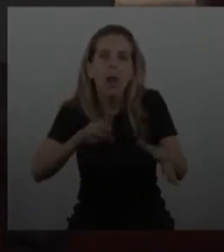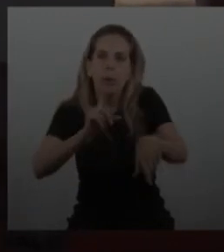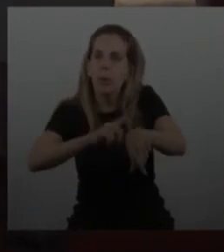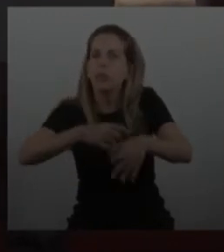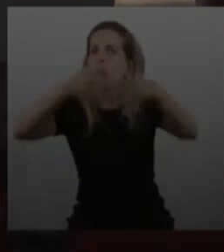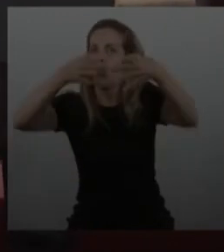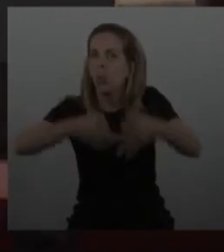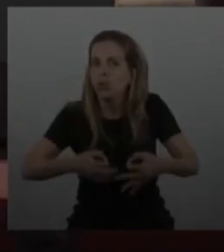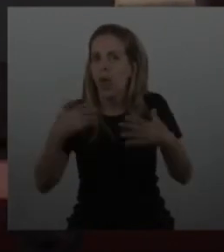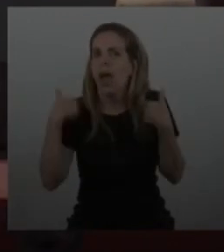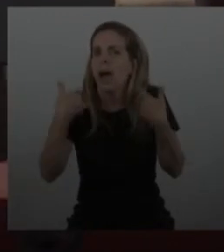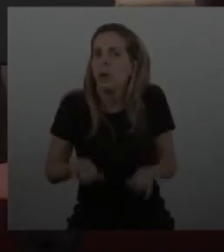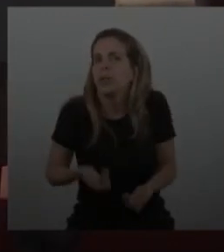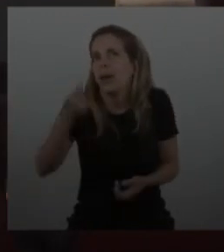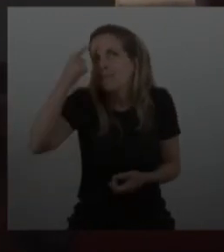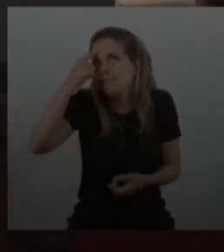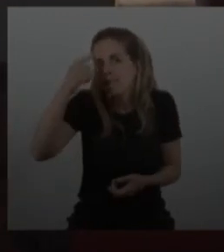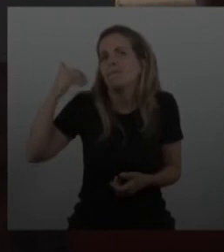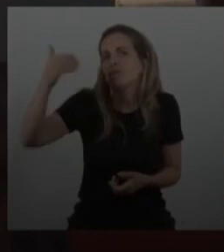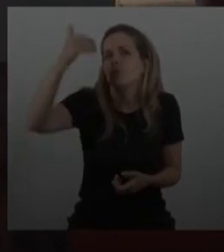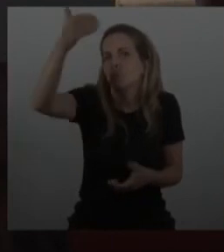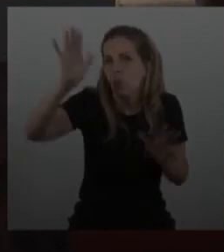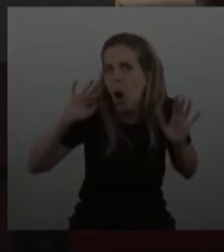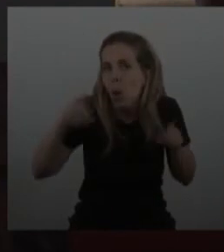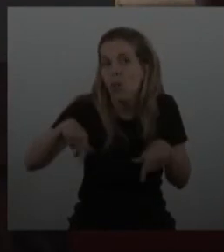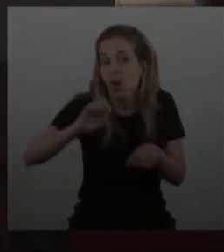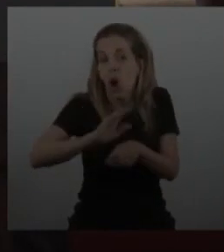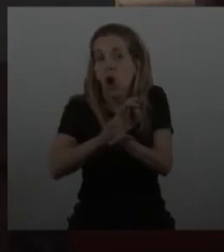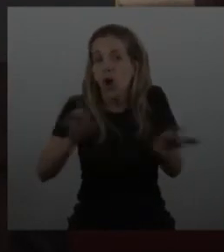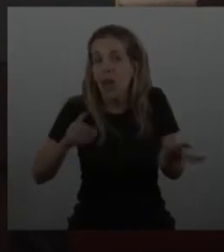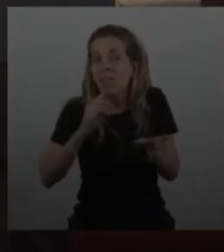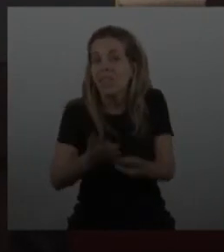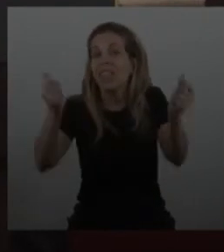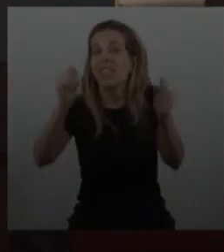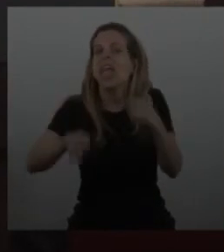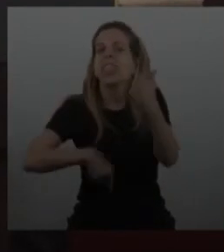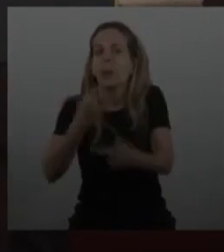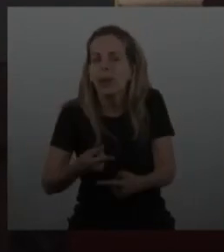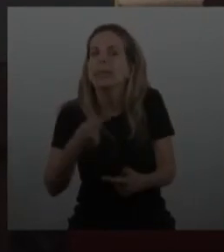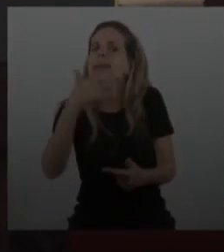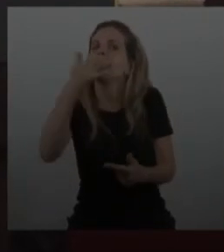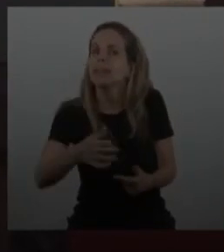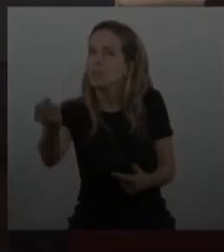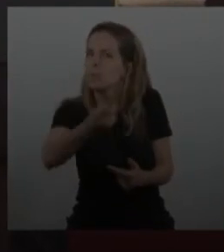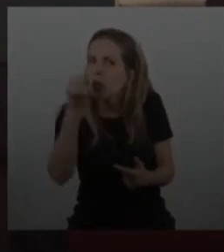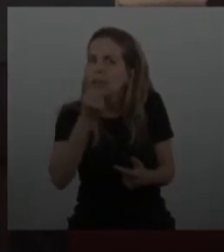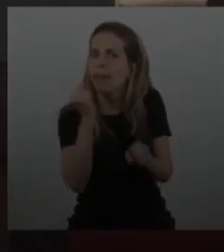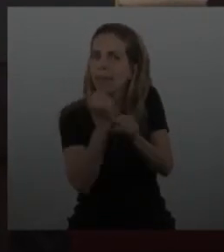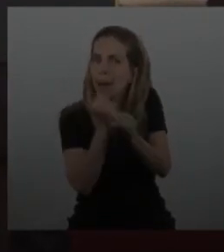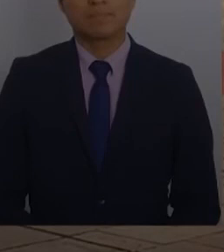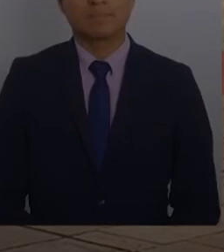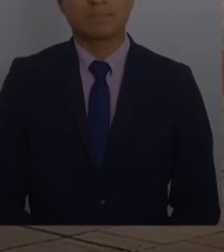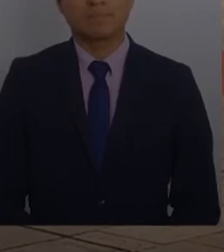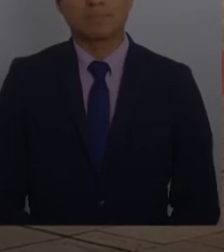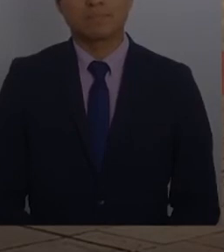de aprovechar la experiencia que la pandemia nos deja para entender la importancia del desarrollo en unidad entre